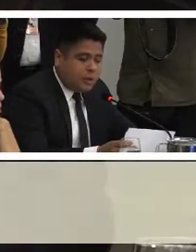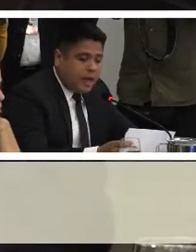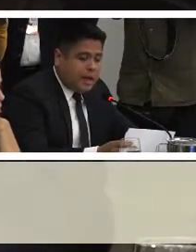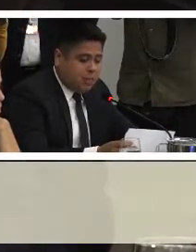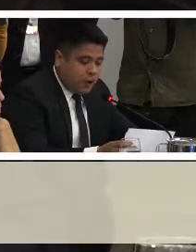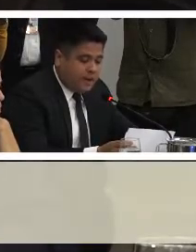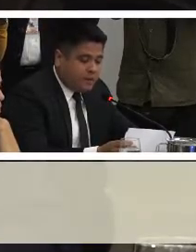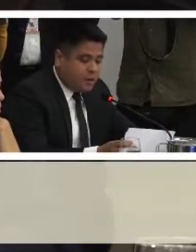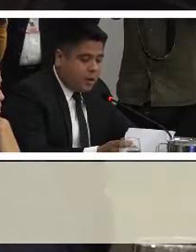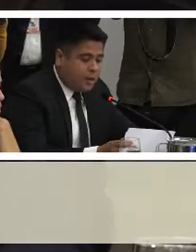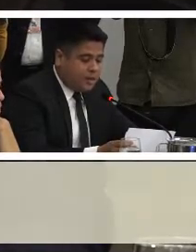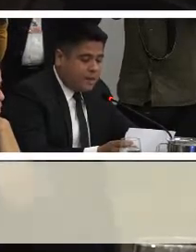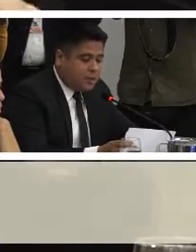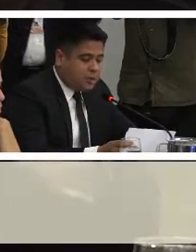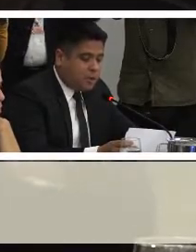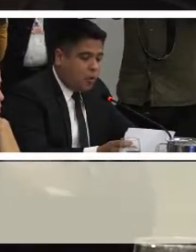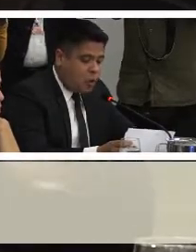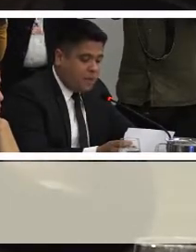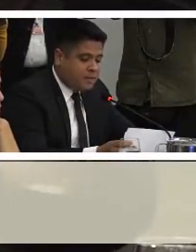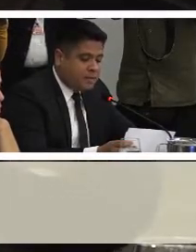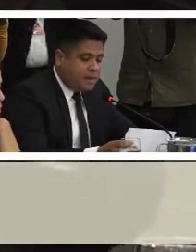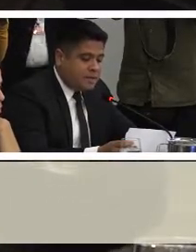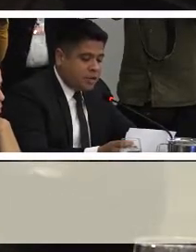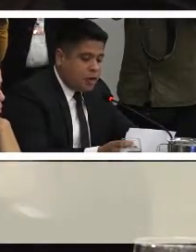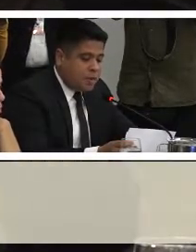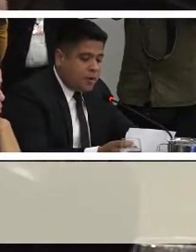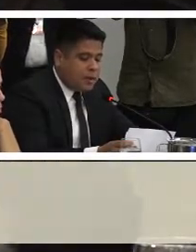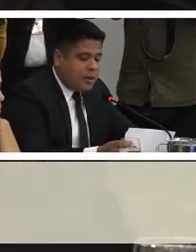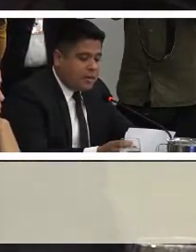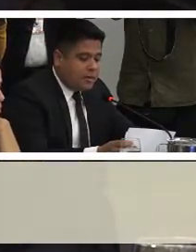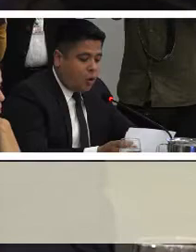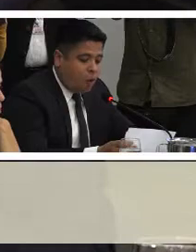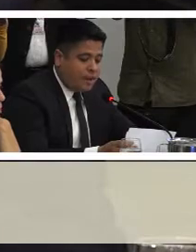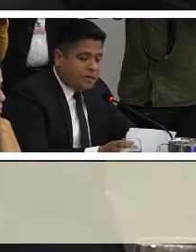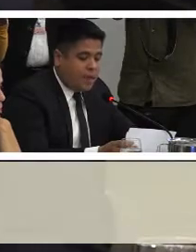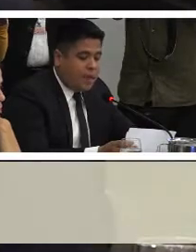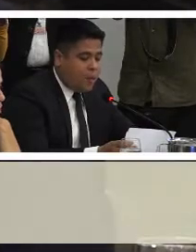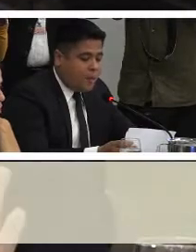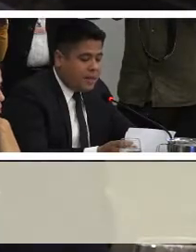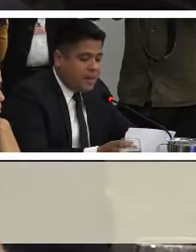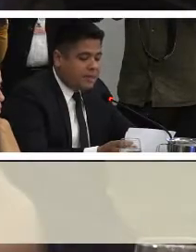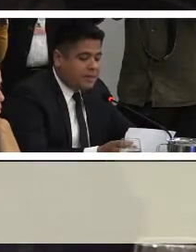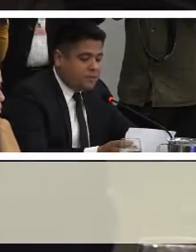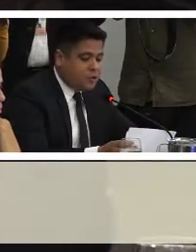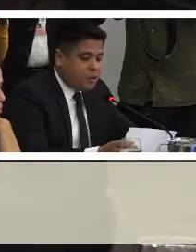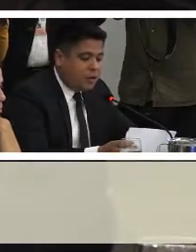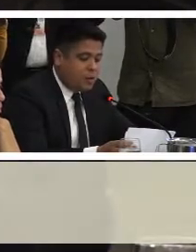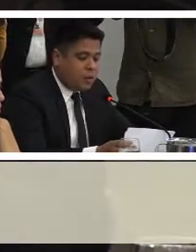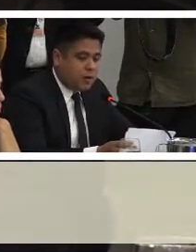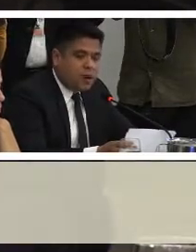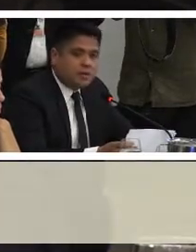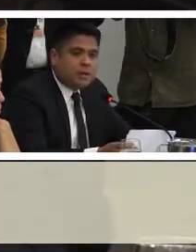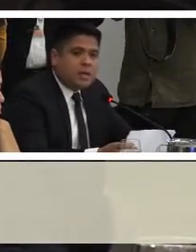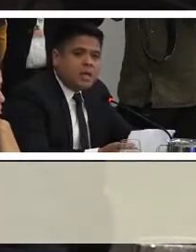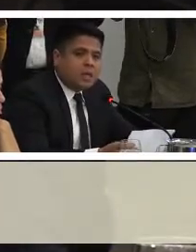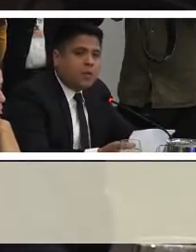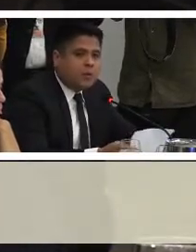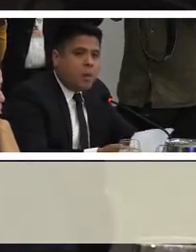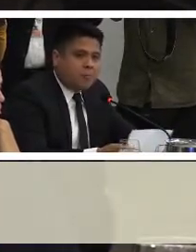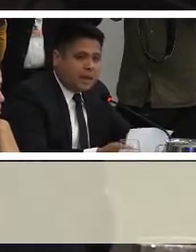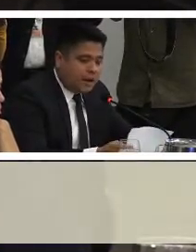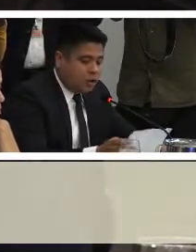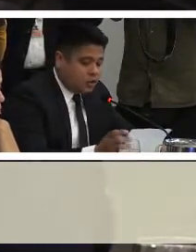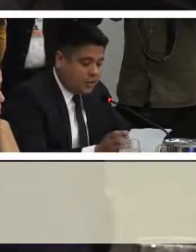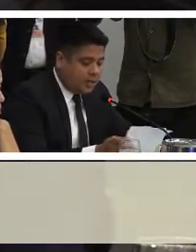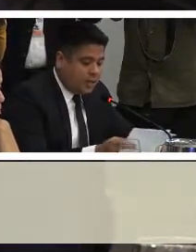eran mujeres, 46% hombres, siendo la mayoría jóvenes con edades comprendidas entre 18 y 44 años y